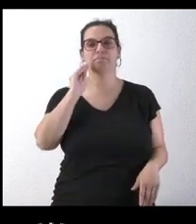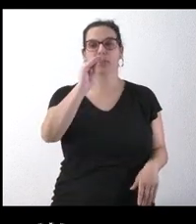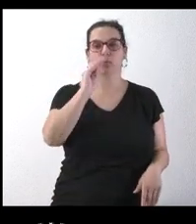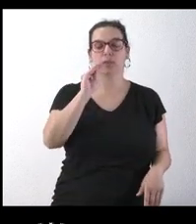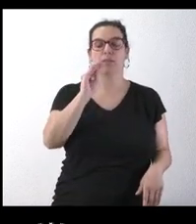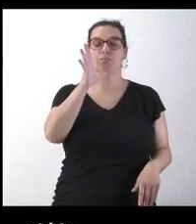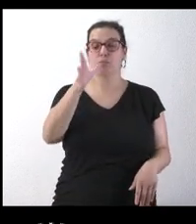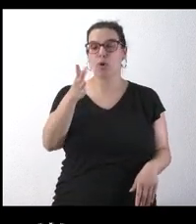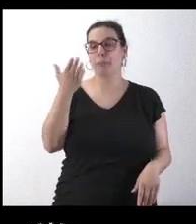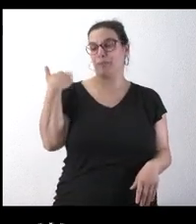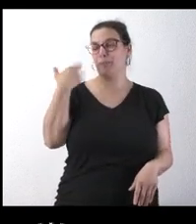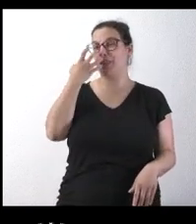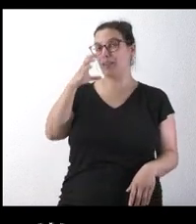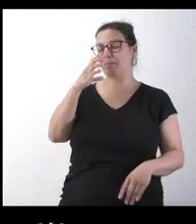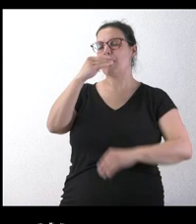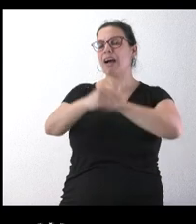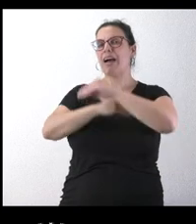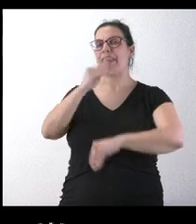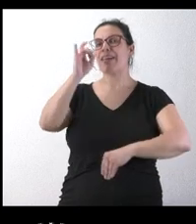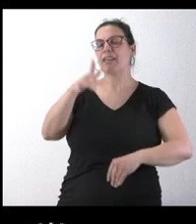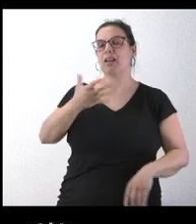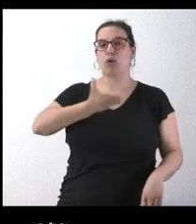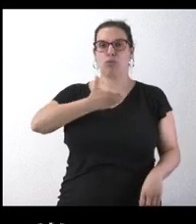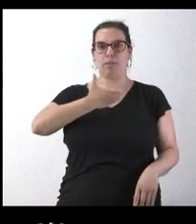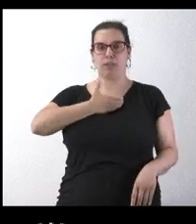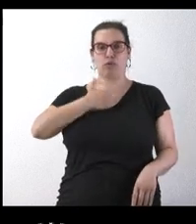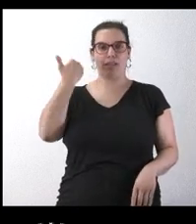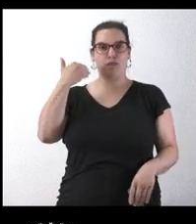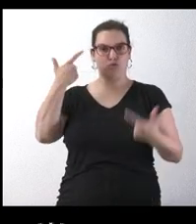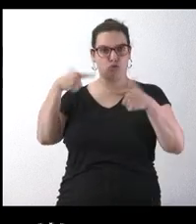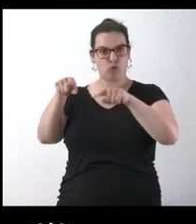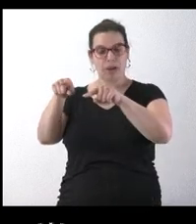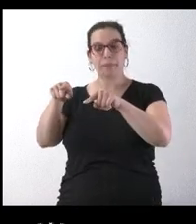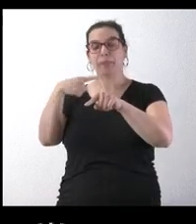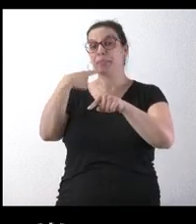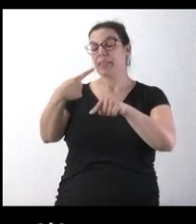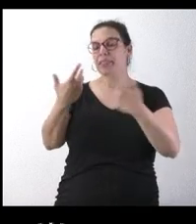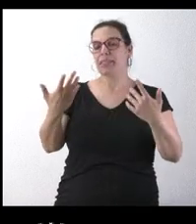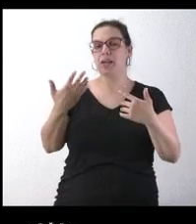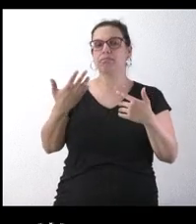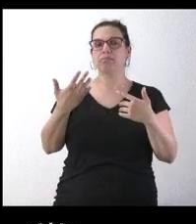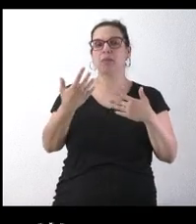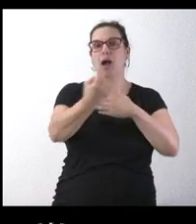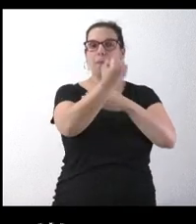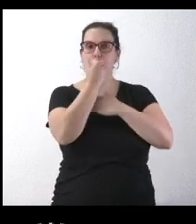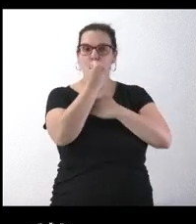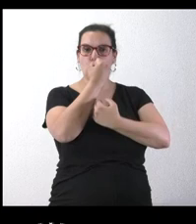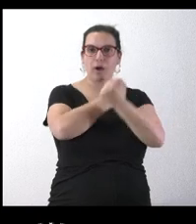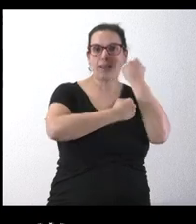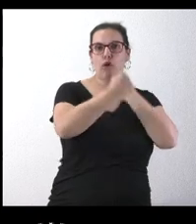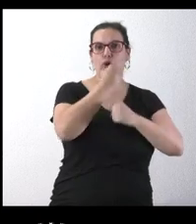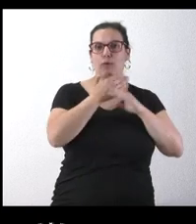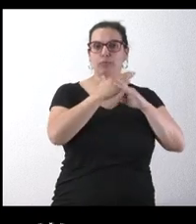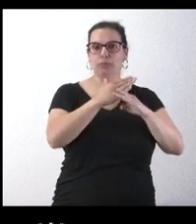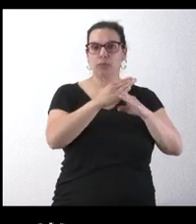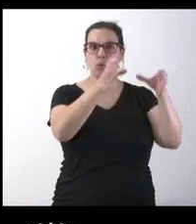consecuencia de una reclamación que ha realizado el Ayuntamiento de Soria. El consistorio asegura que no recibe el apoyo económico necesario por parte de